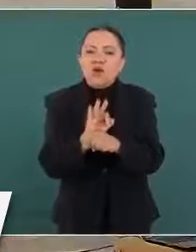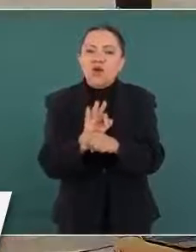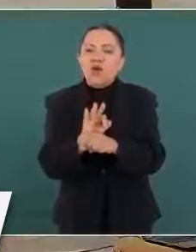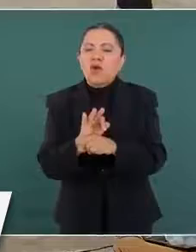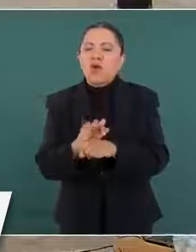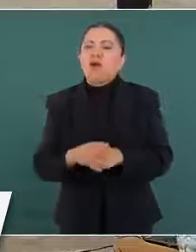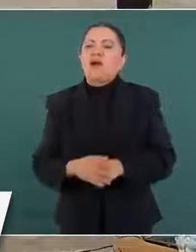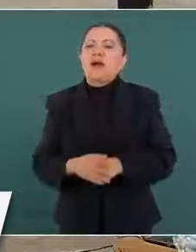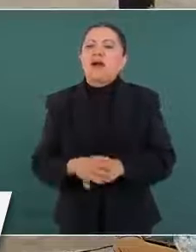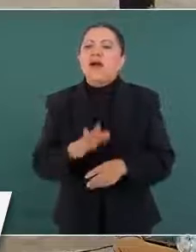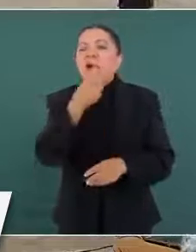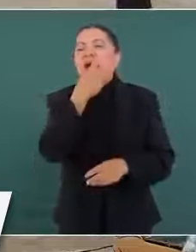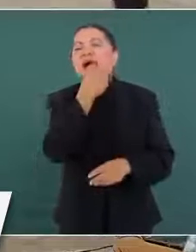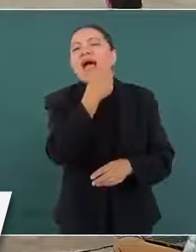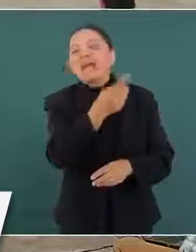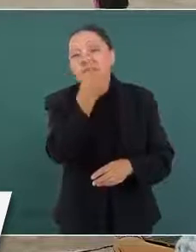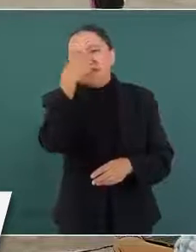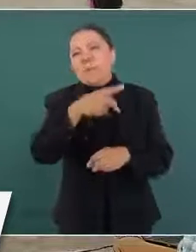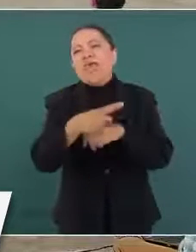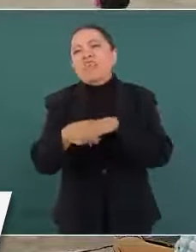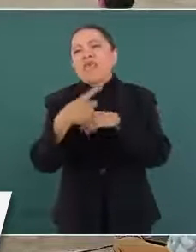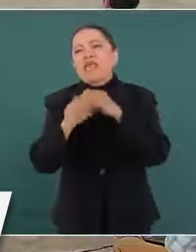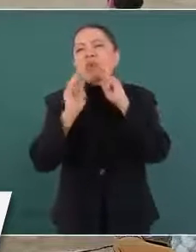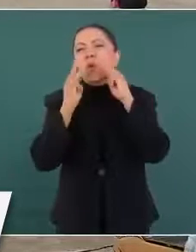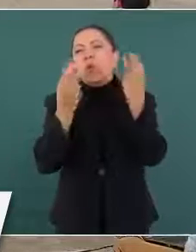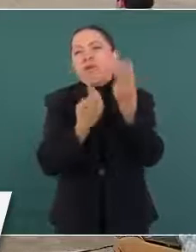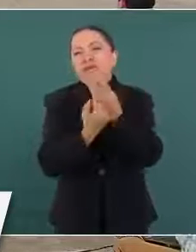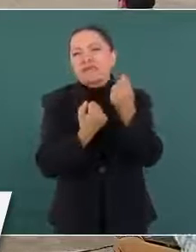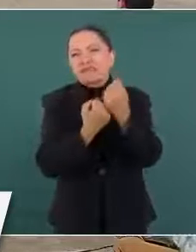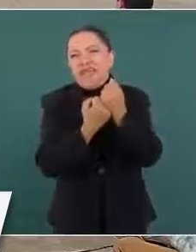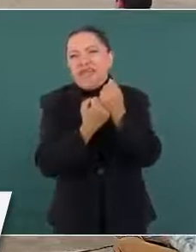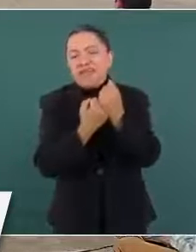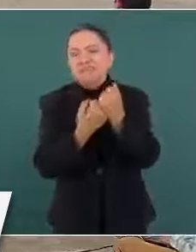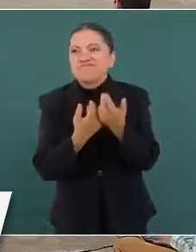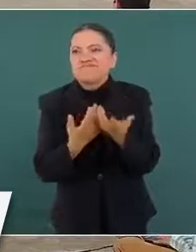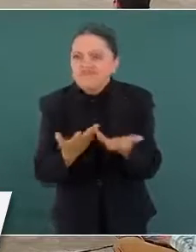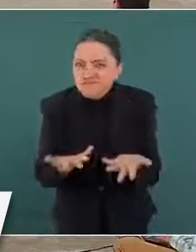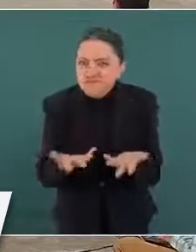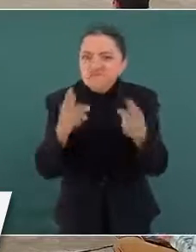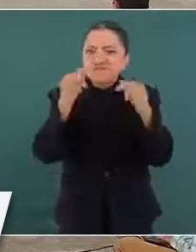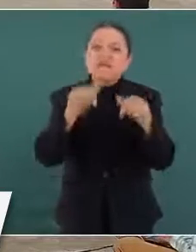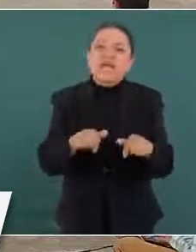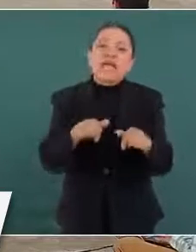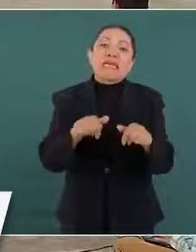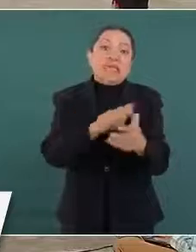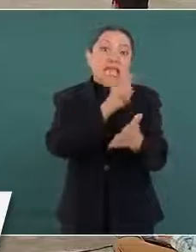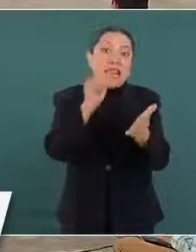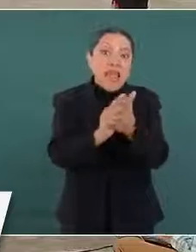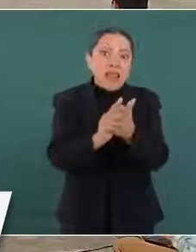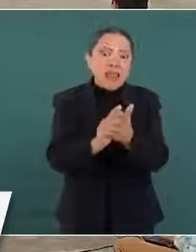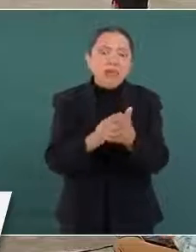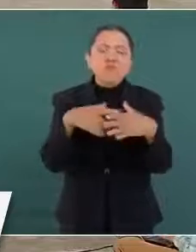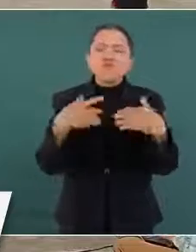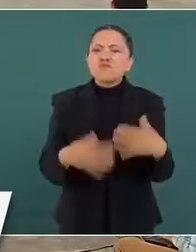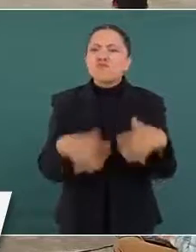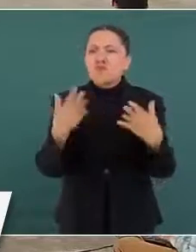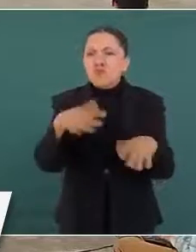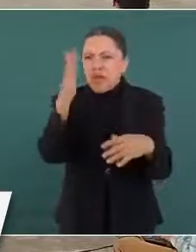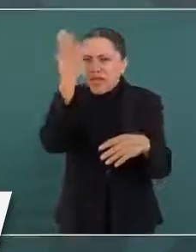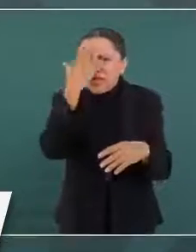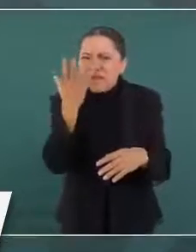organizada. Ah, pero es para la delincuencia organizada. Sí, porque sería extraordinario.